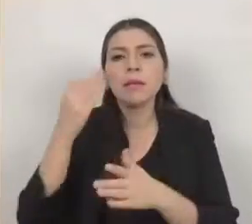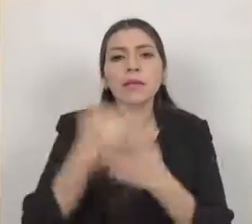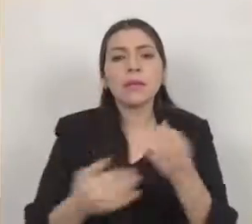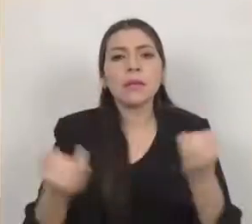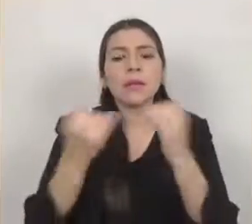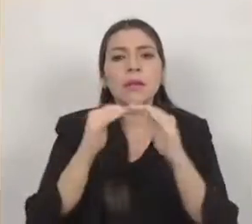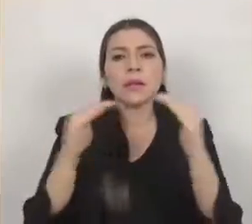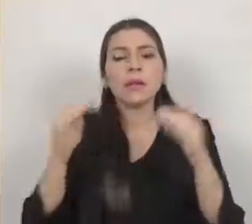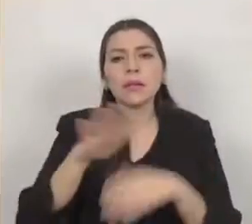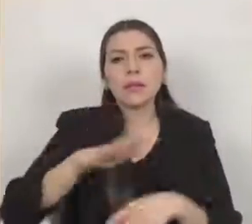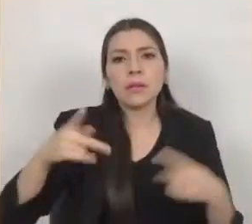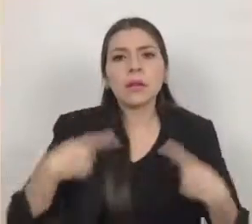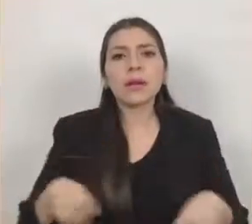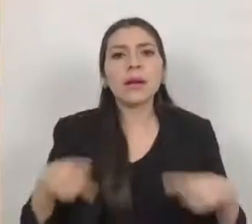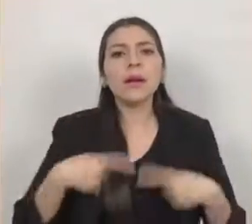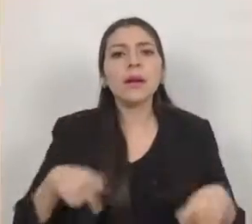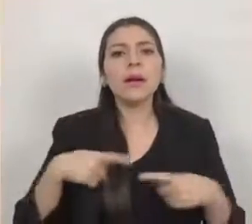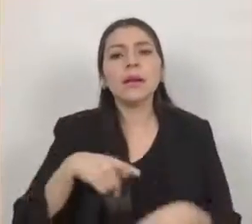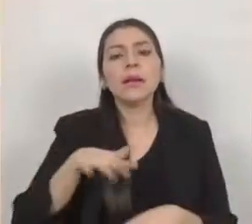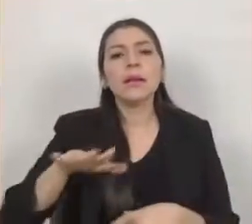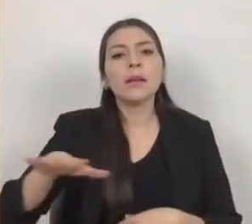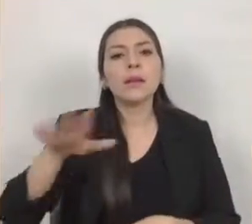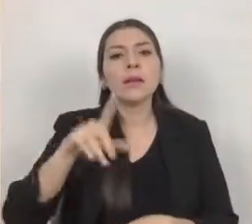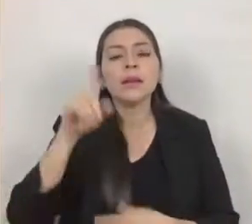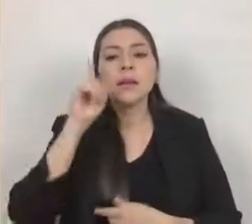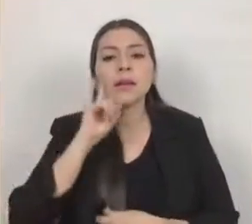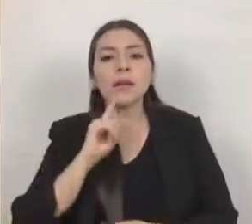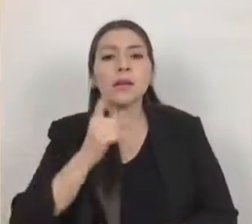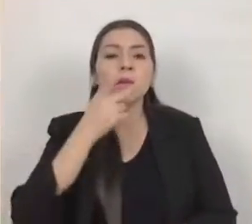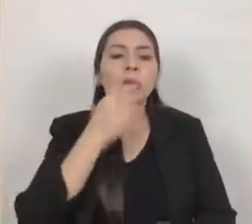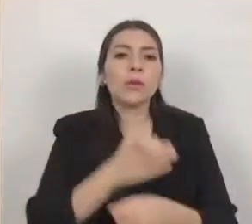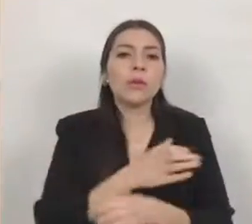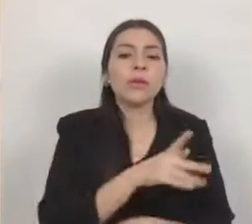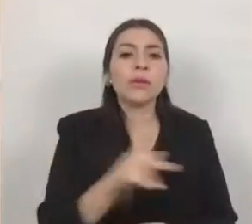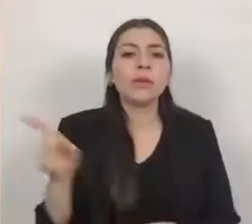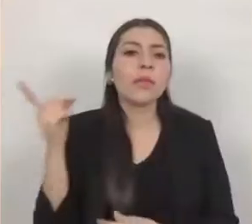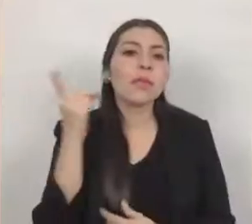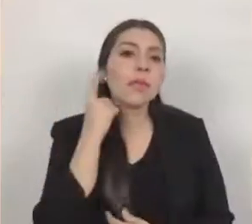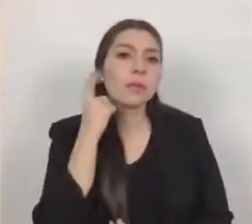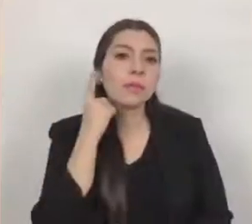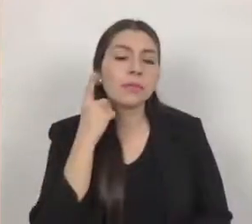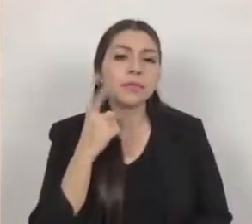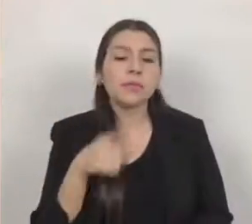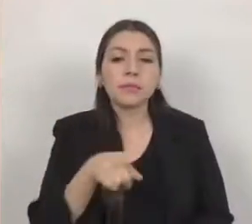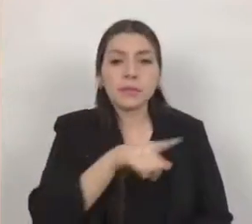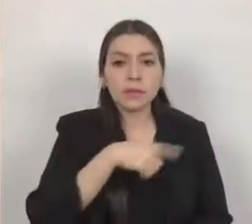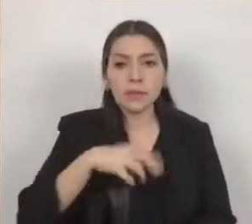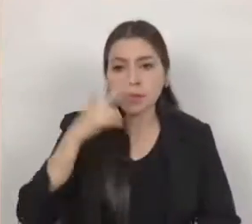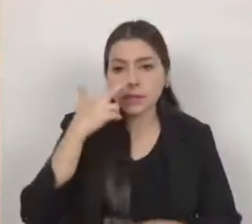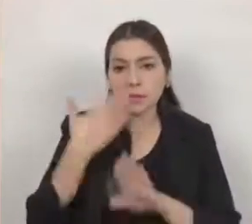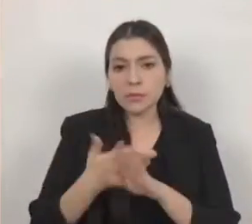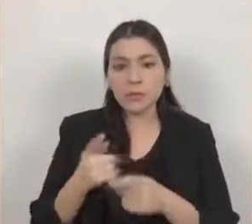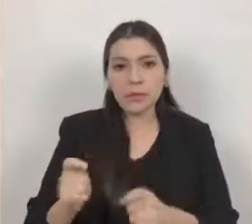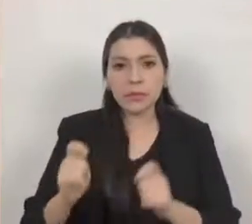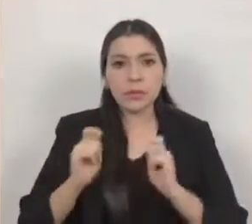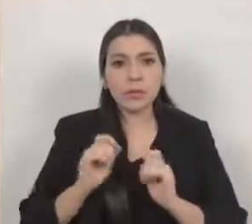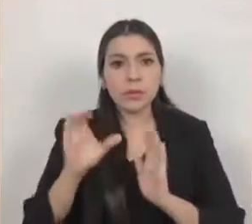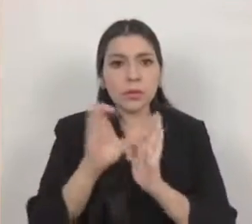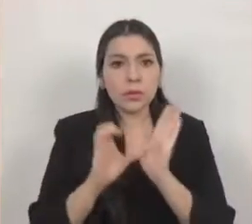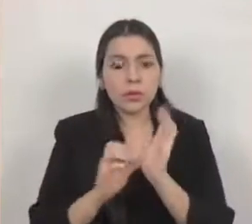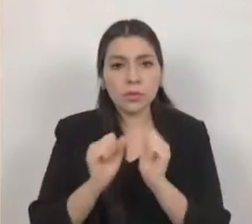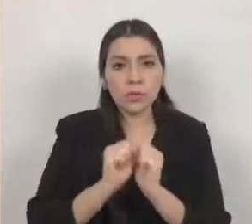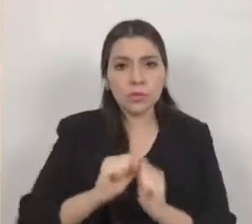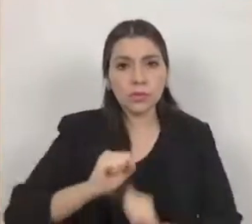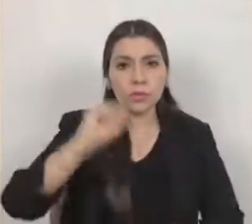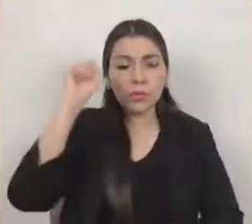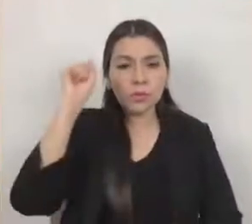compañeras y compañeros legisladores con las facultades que nos confiere la constitución política del estado libre y